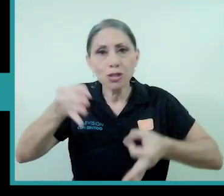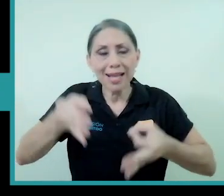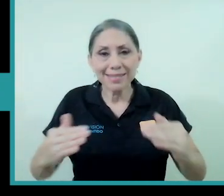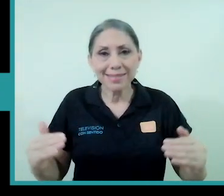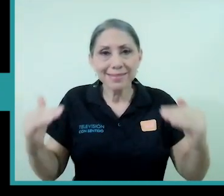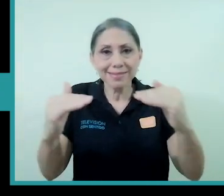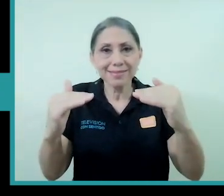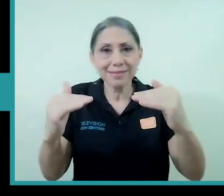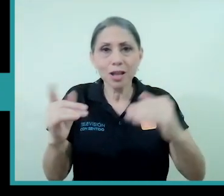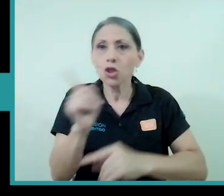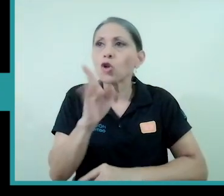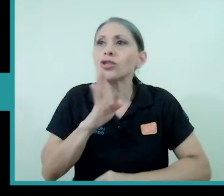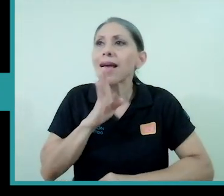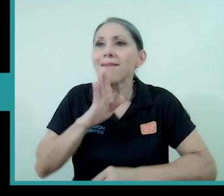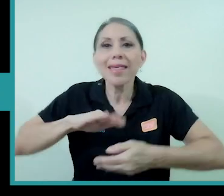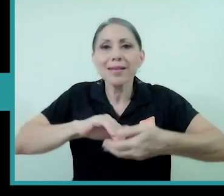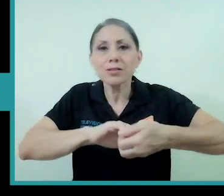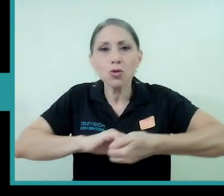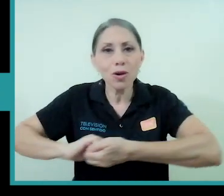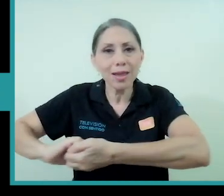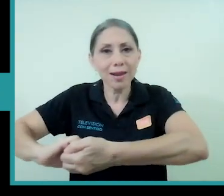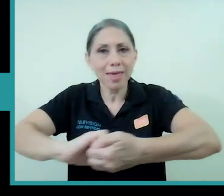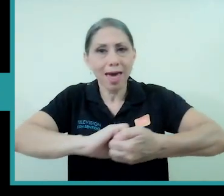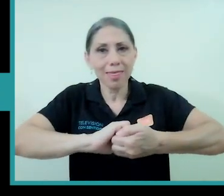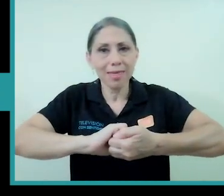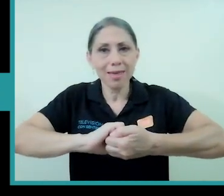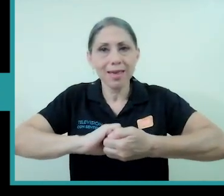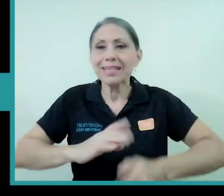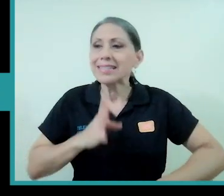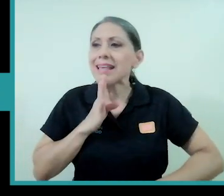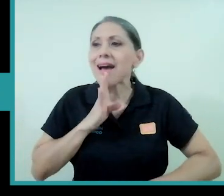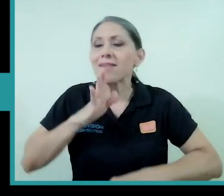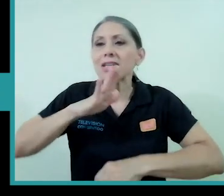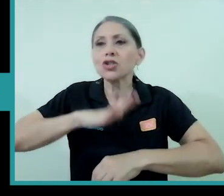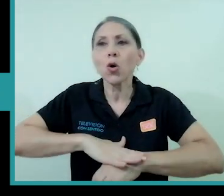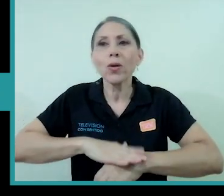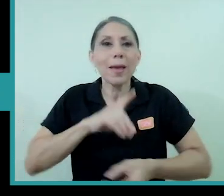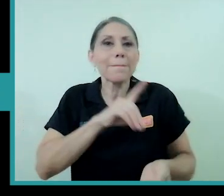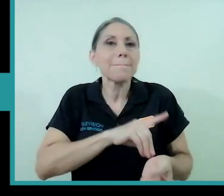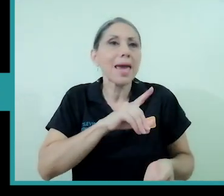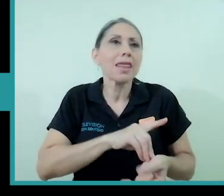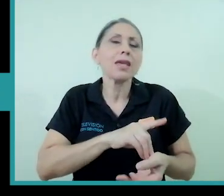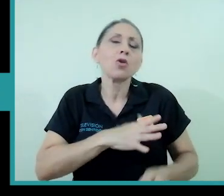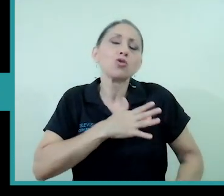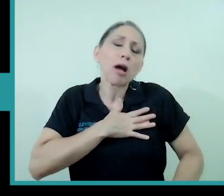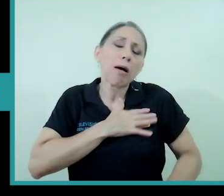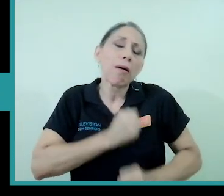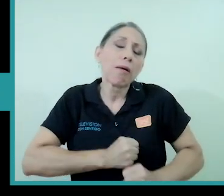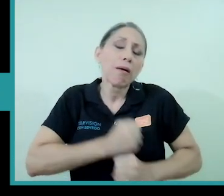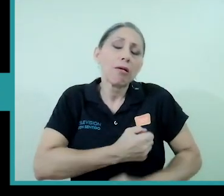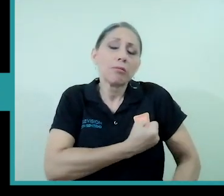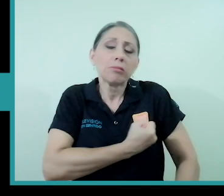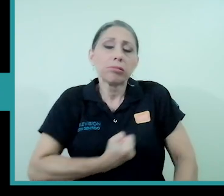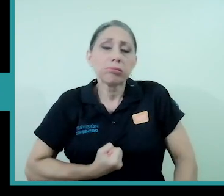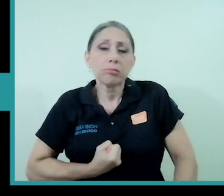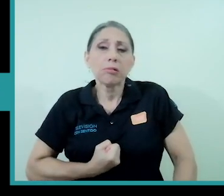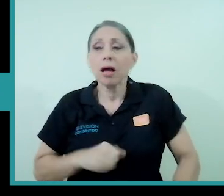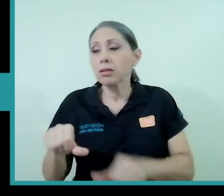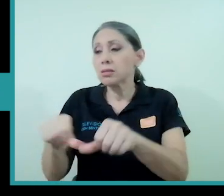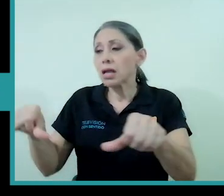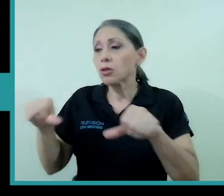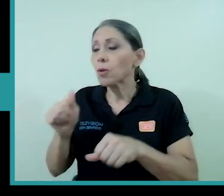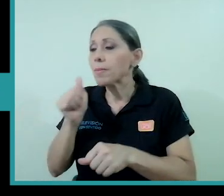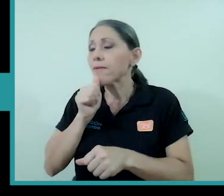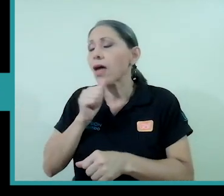no sé digamos de solidaridad sino que es el sacrificio el sacrificio de los médicos el sacrificio del sector privado con los salarios